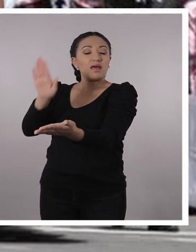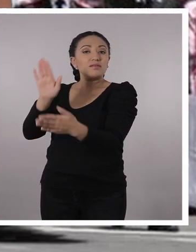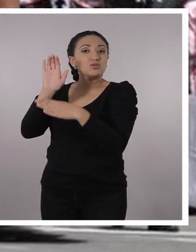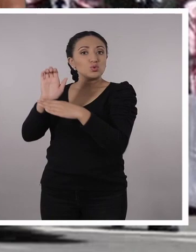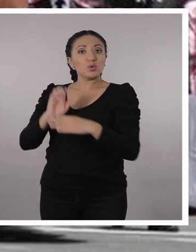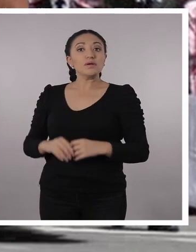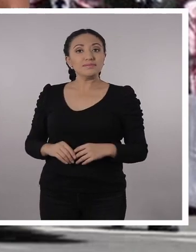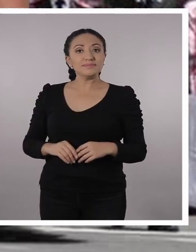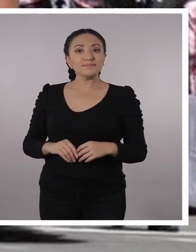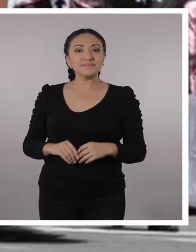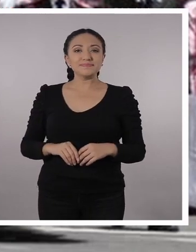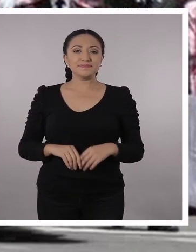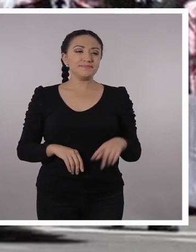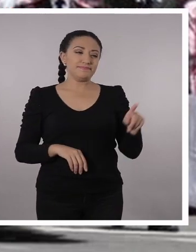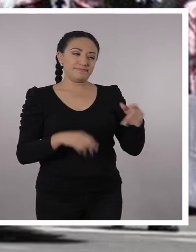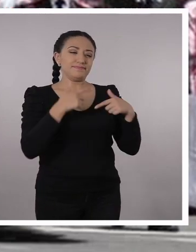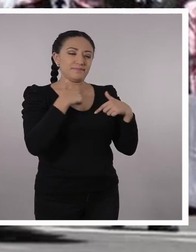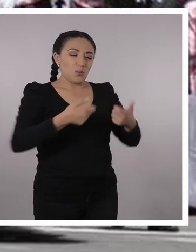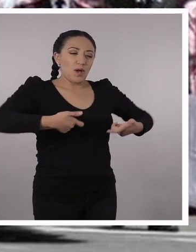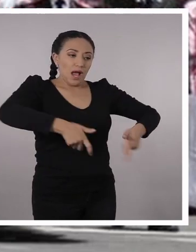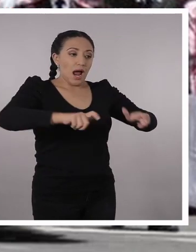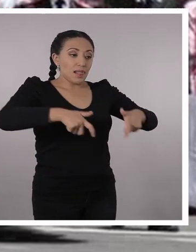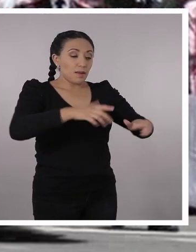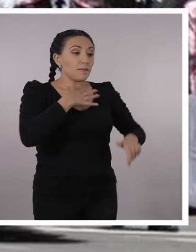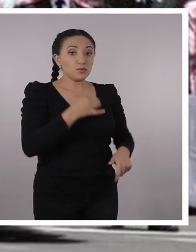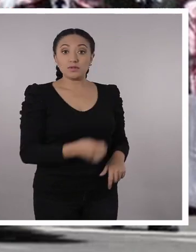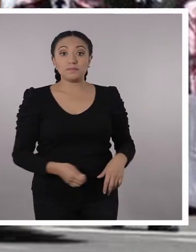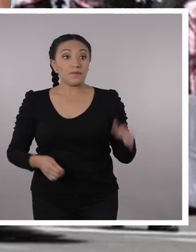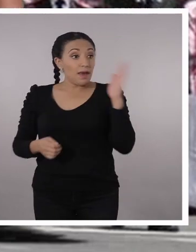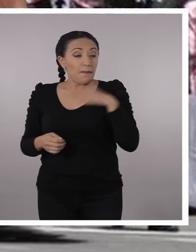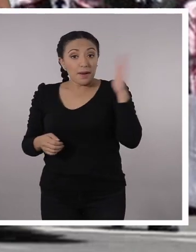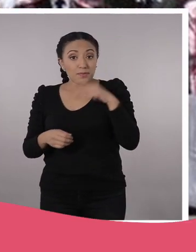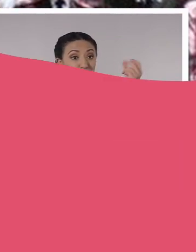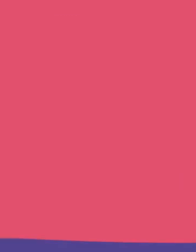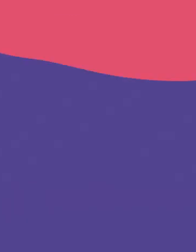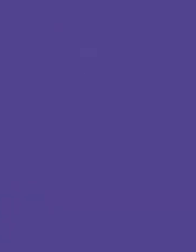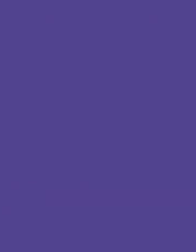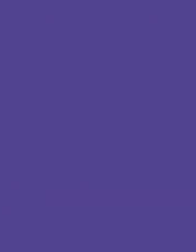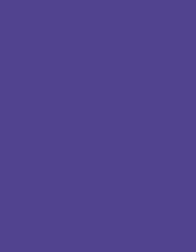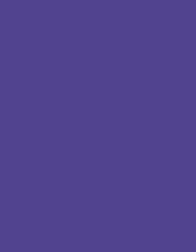Además, a me encanta jugar carnaval. Pero vamos, antes de que nos mojen. Continuemos.